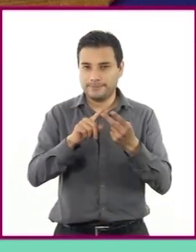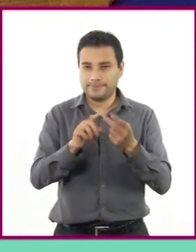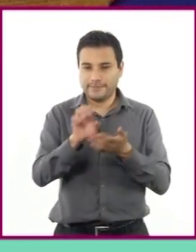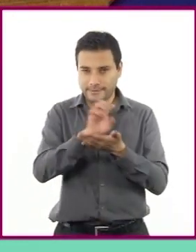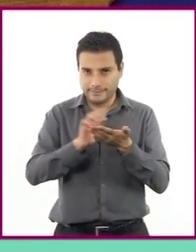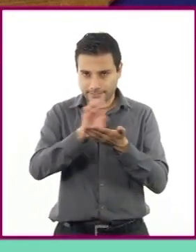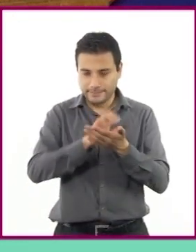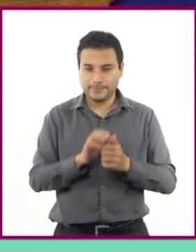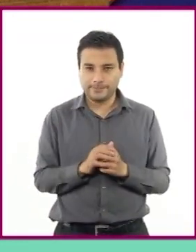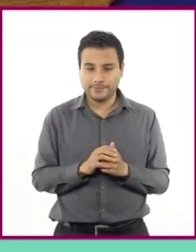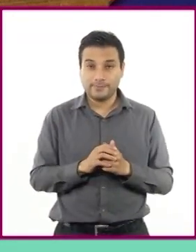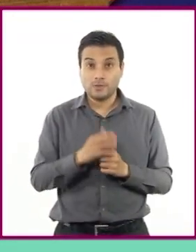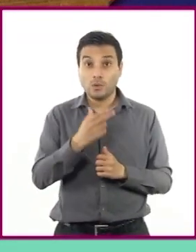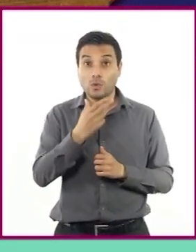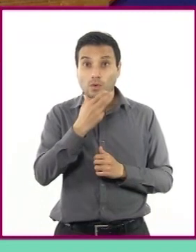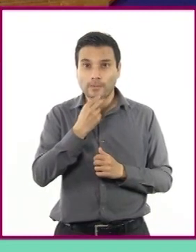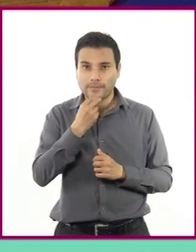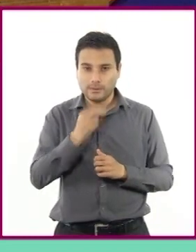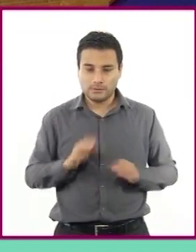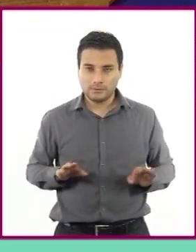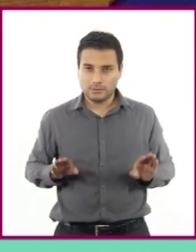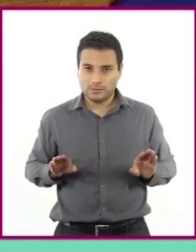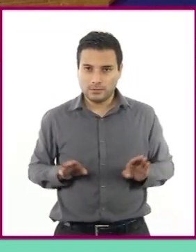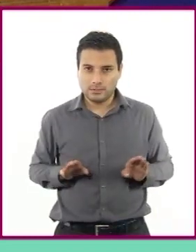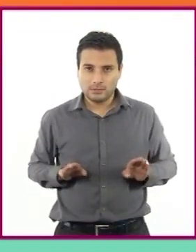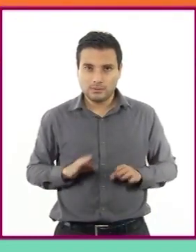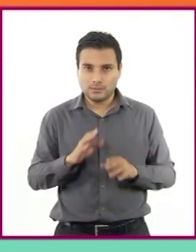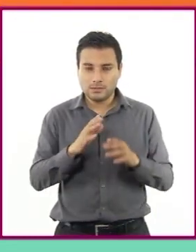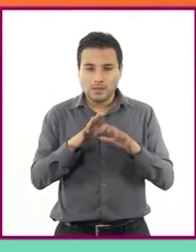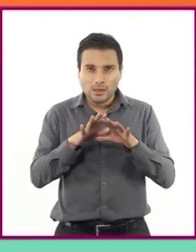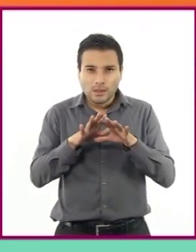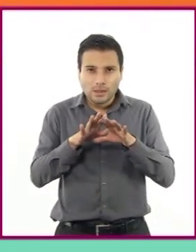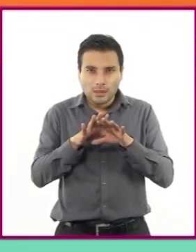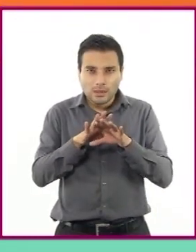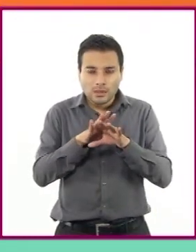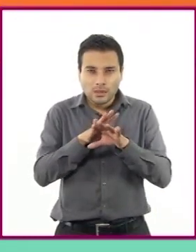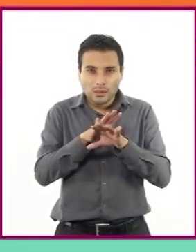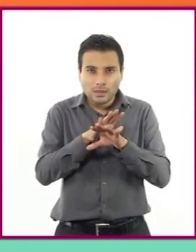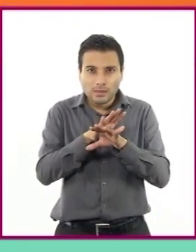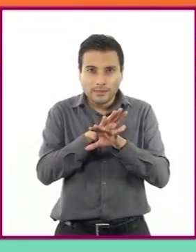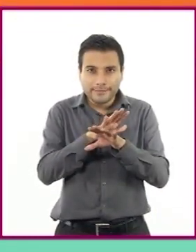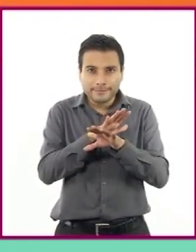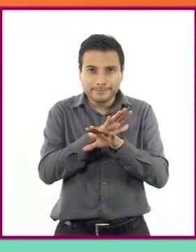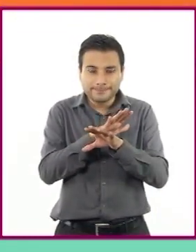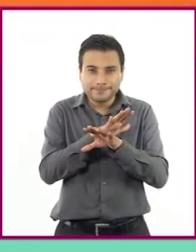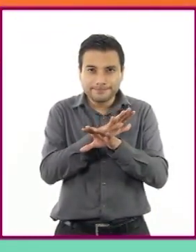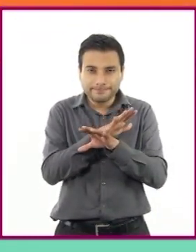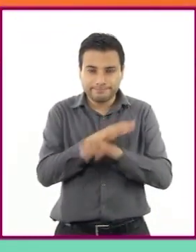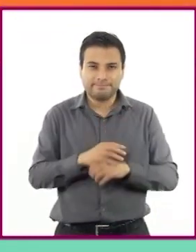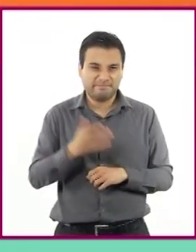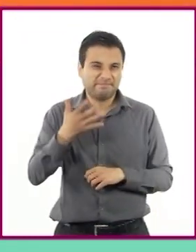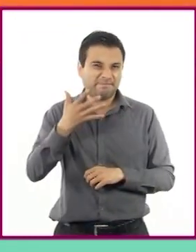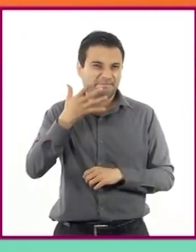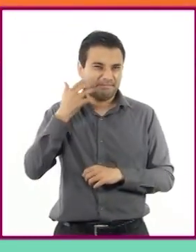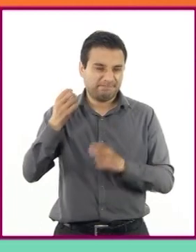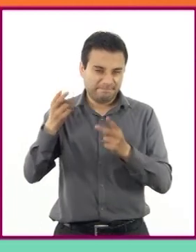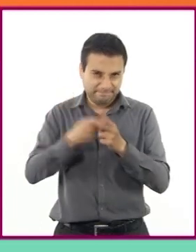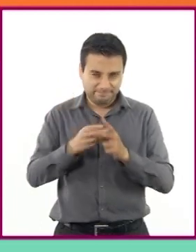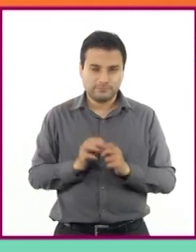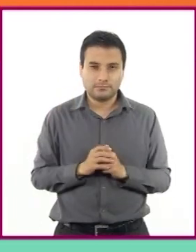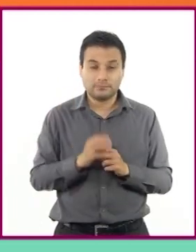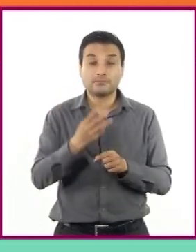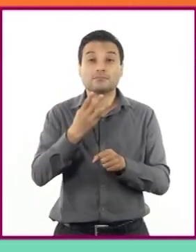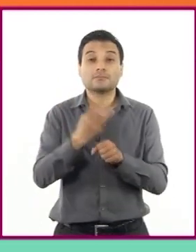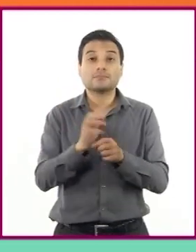el carácter del protagonista cambia, lo que propicia el cambio de su relación con su gato Plutón. La tercera